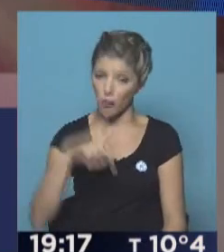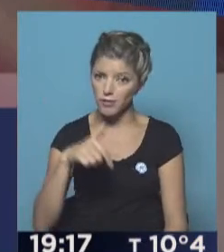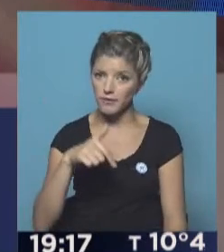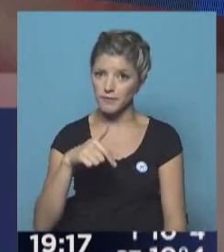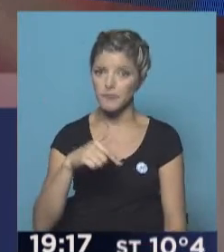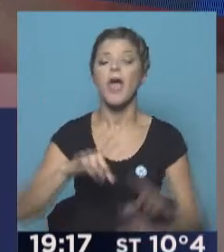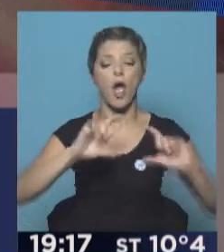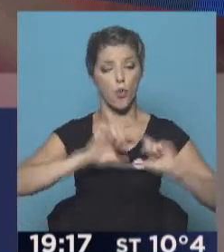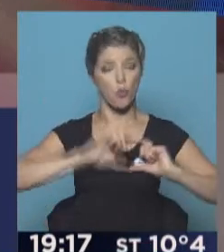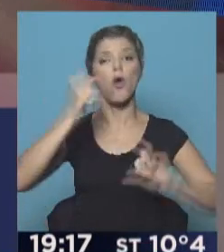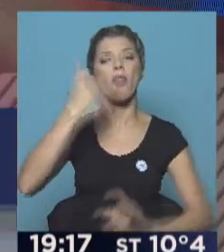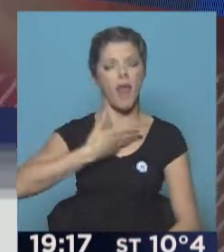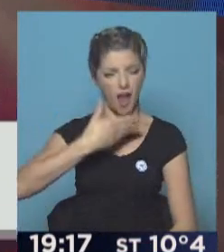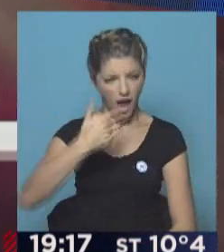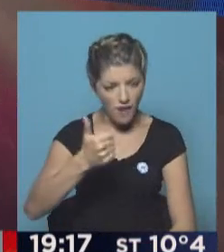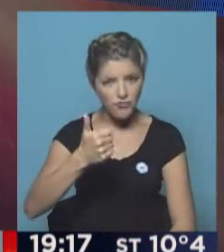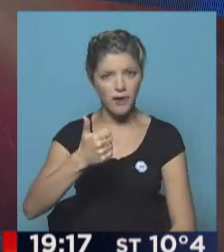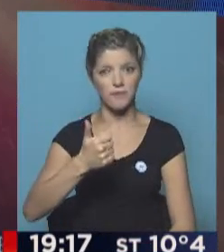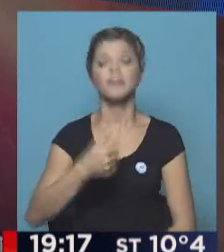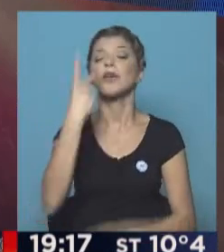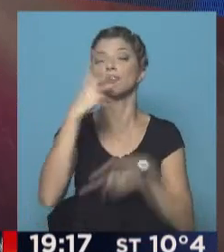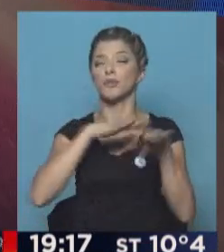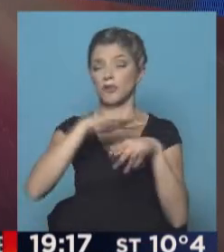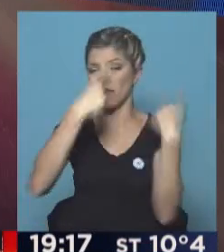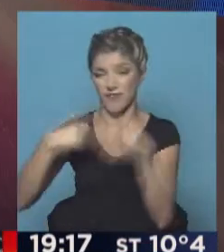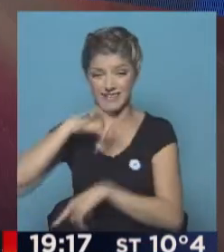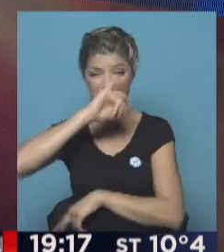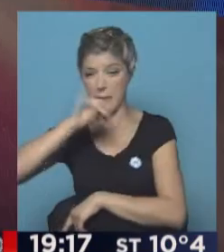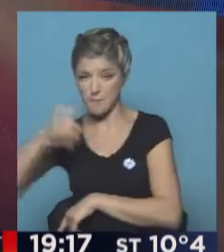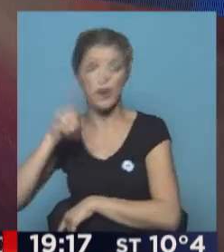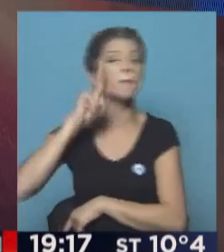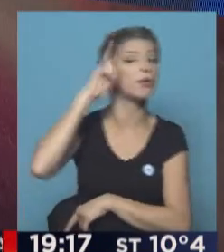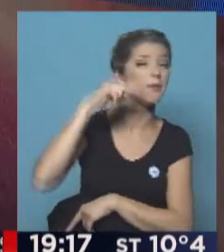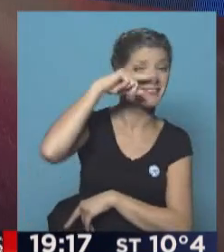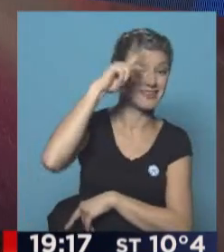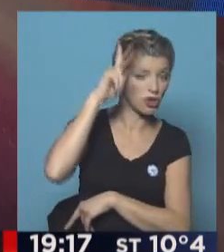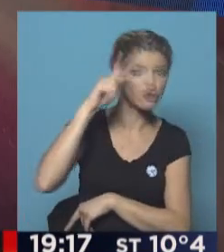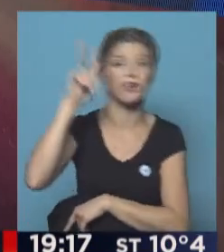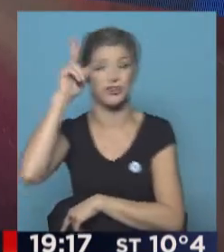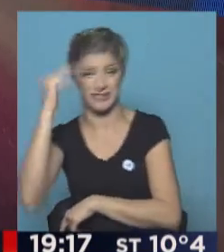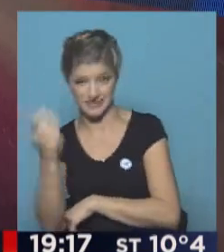escudo de la AFA que dos veces ya consagró a la selección campeona del mundo en el 78 y en el 86. Hoy, más destendido que nunca. ¡Gracias! ¡Gracias!